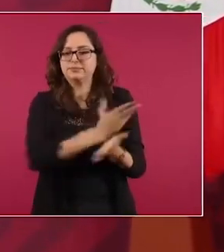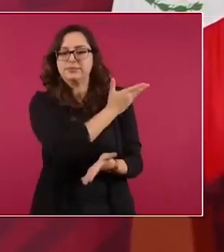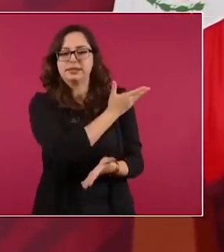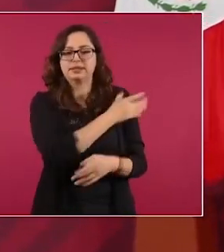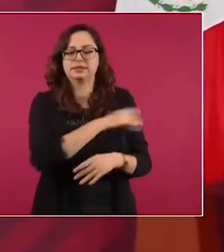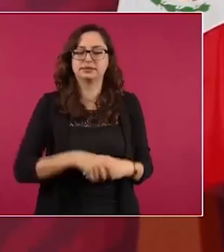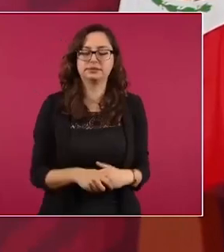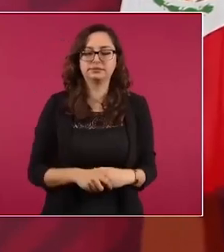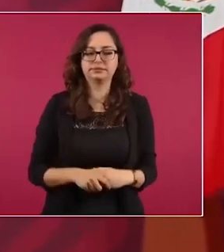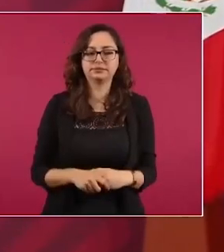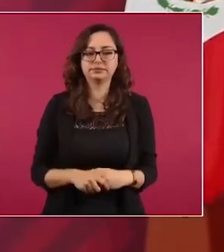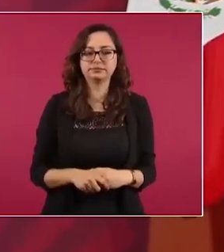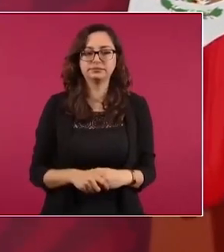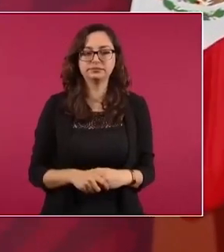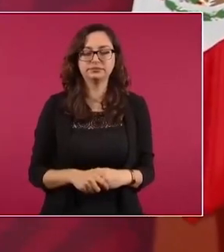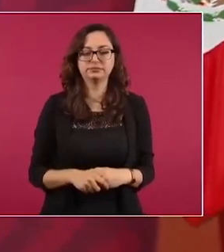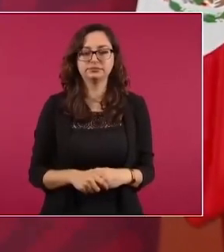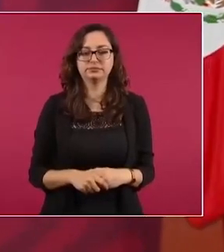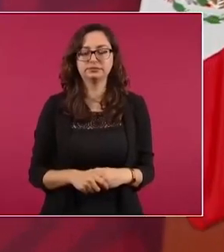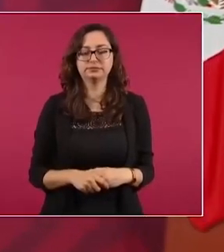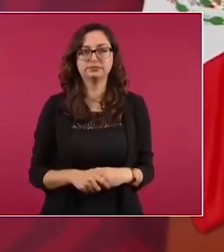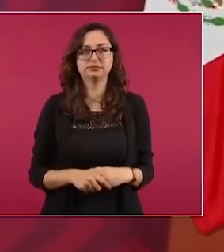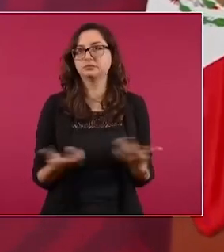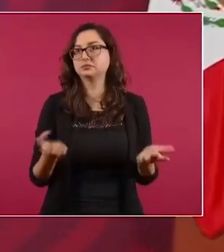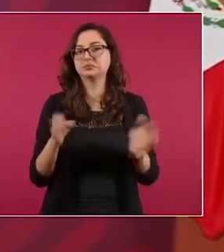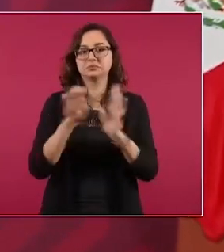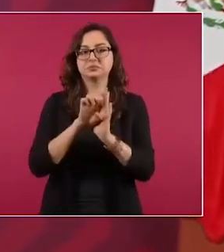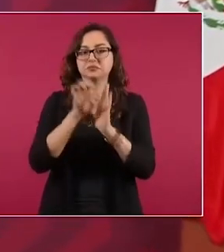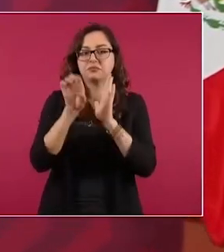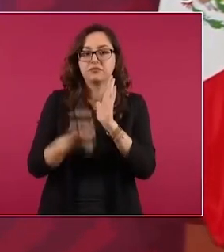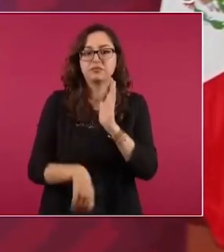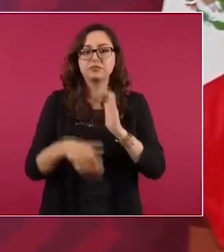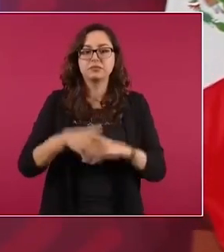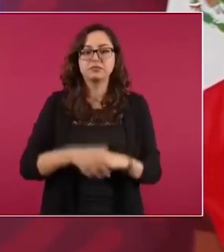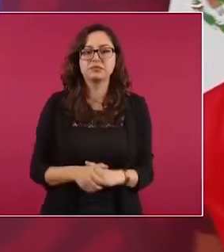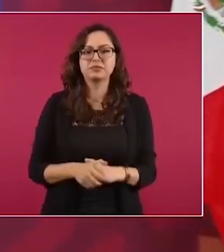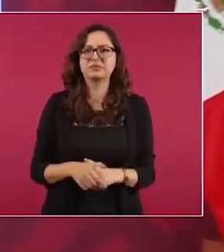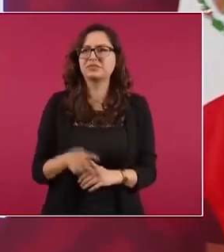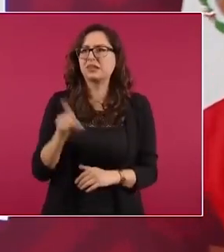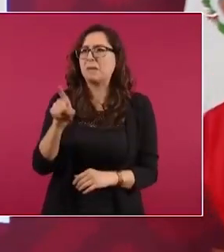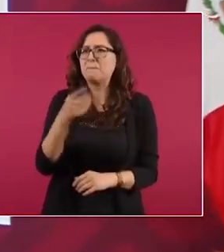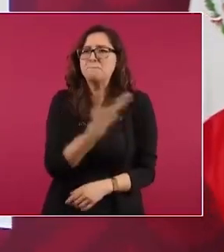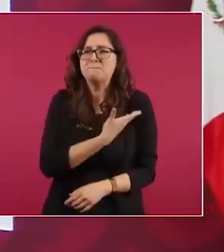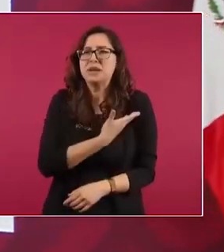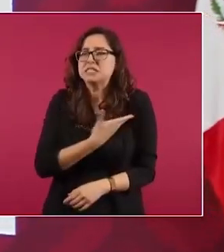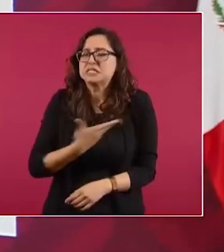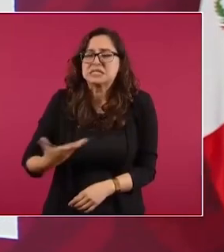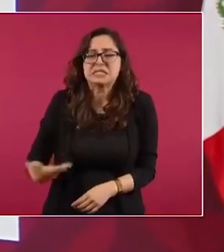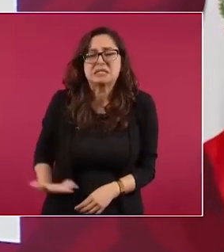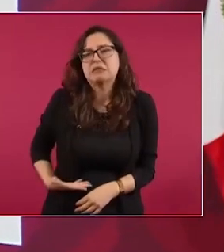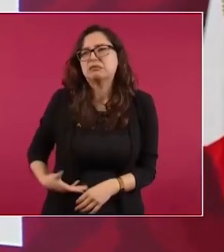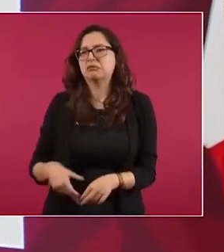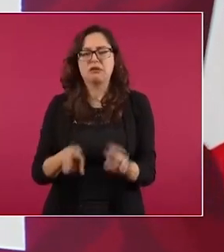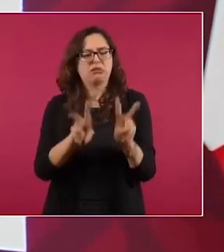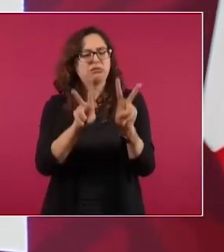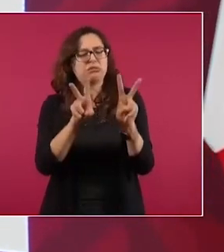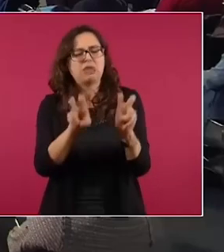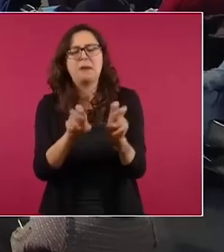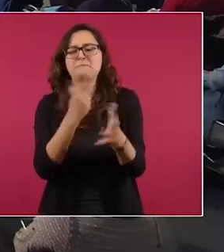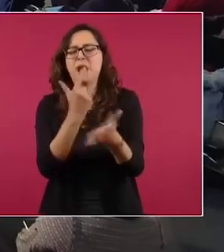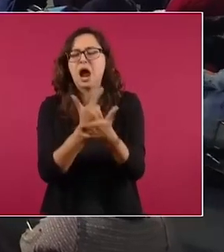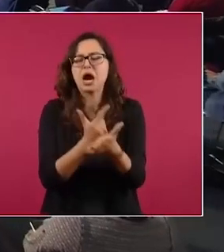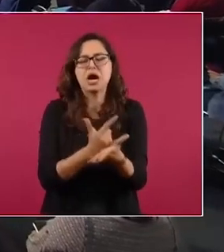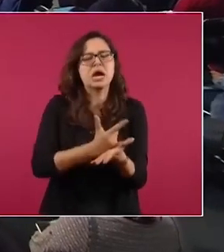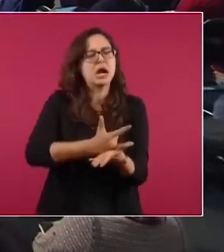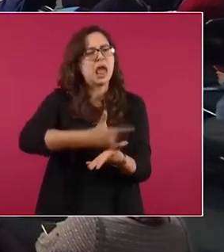¿Cómo es posible que el presidente un asunto tan serio como